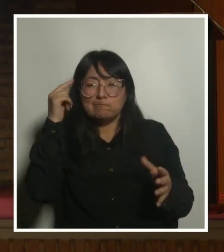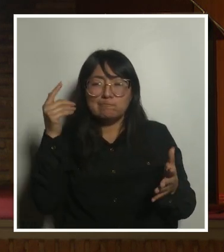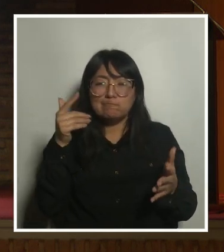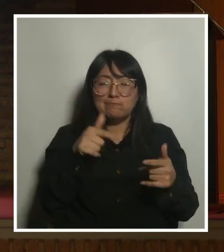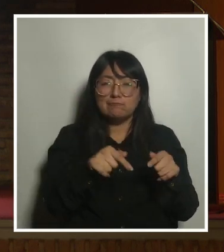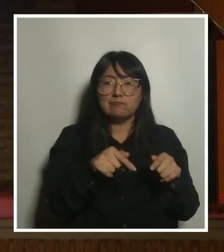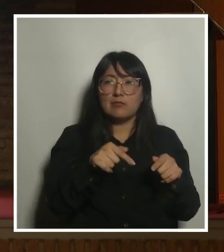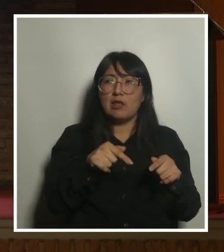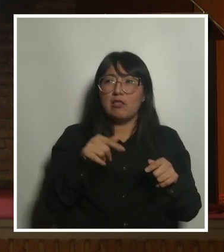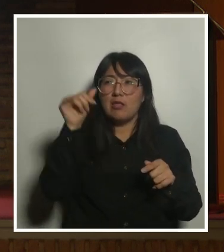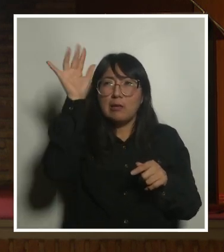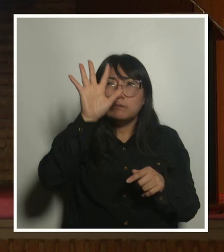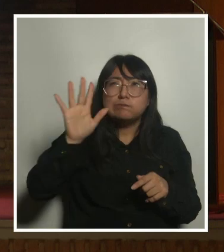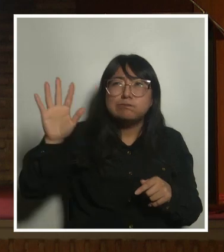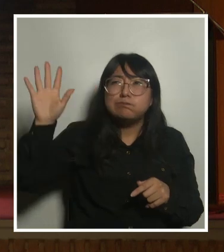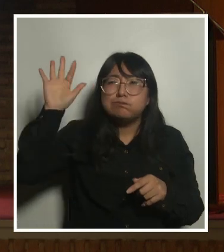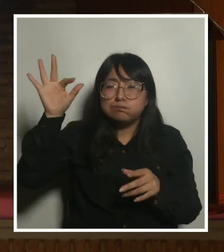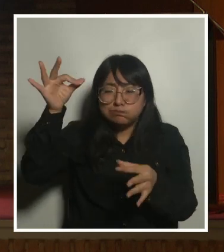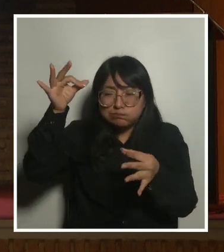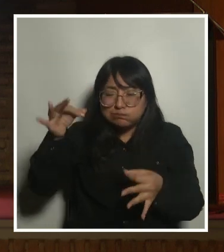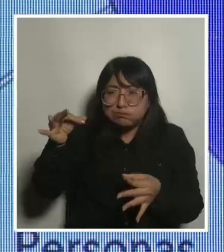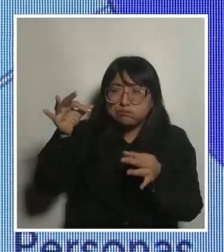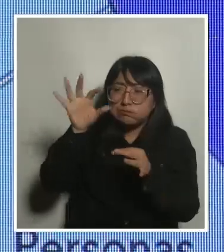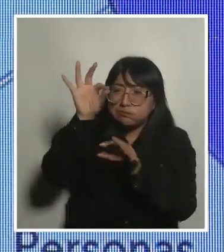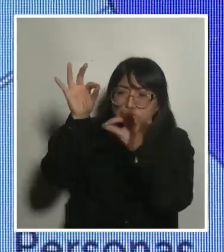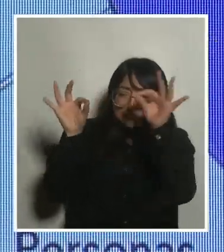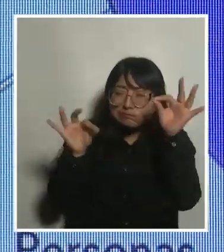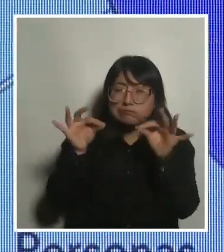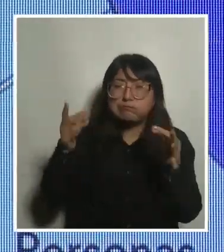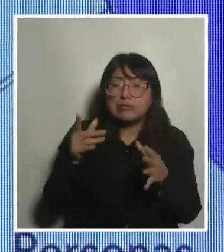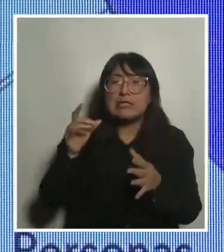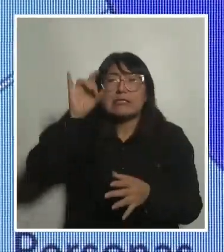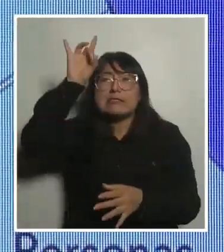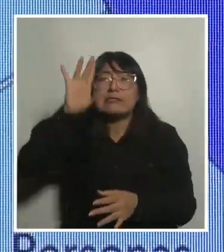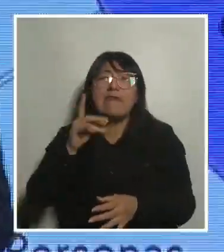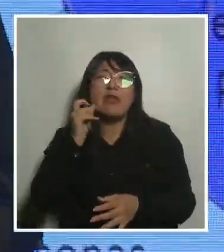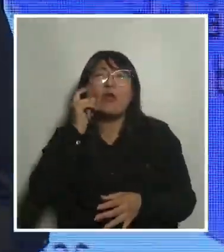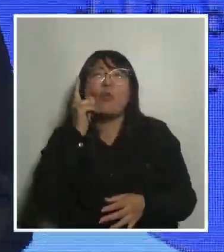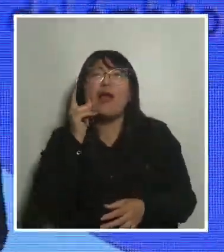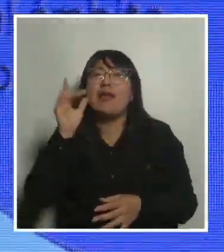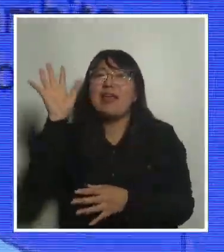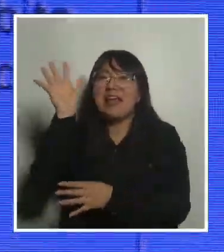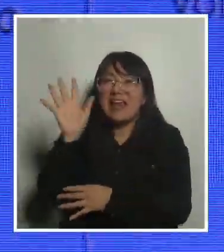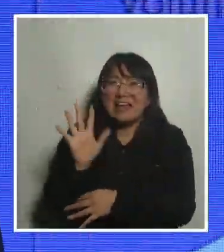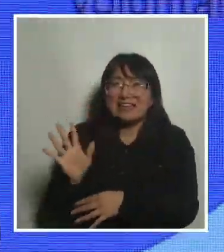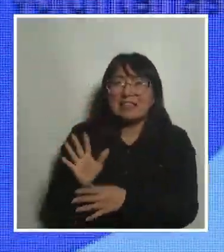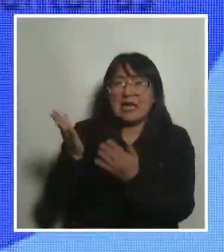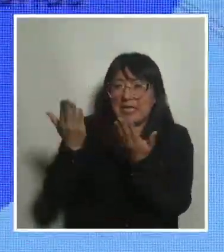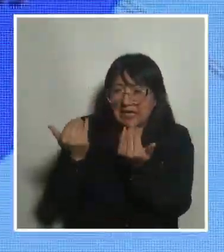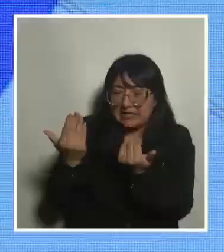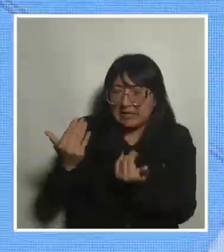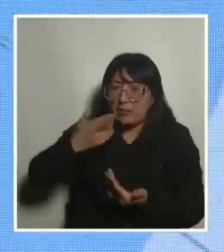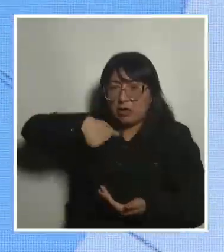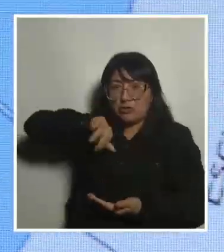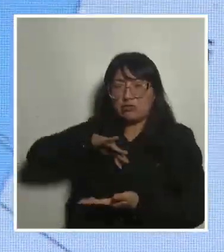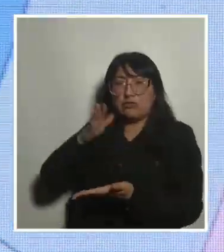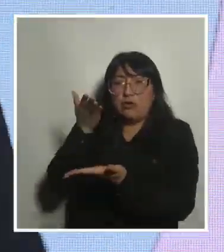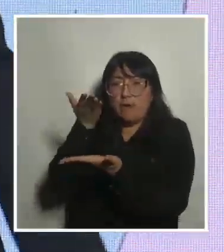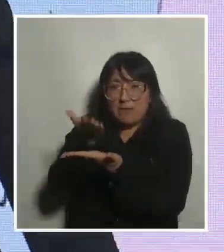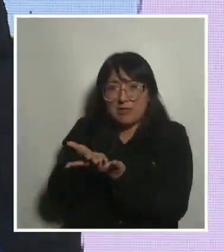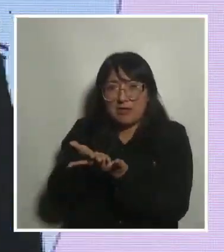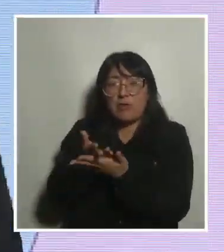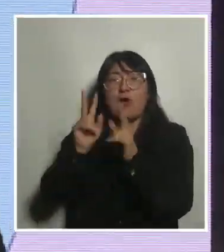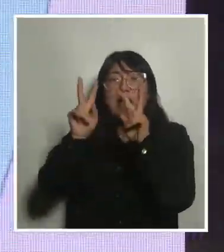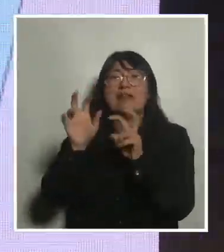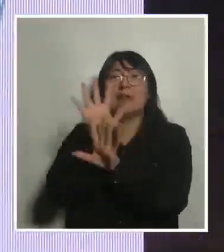una perspectiva muy teórica o muy abstracta, identificar cuáles son las condiciones materiales que le estamos pidiendo a los cuidados.